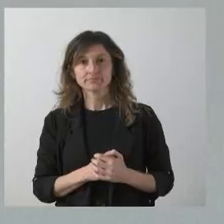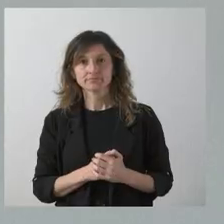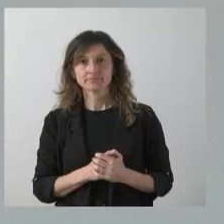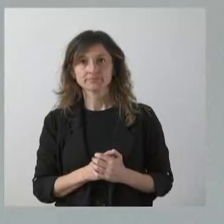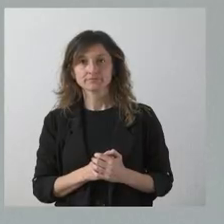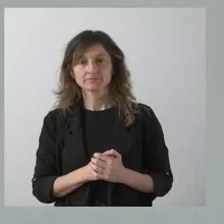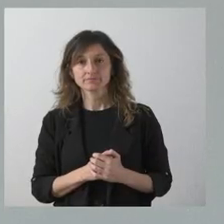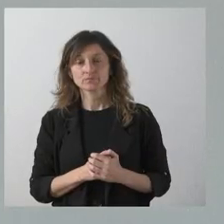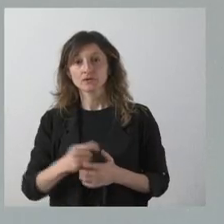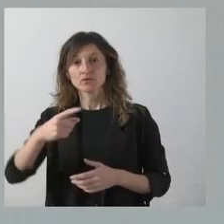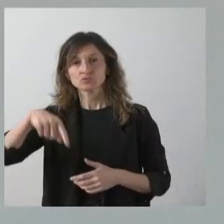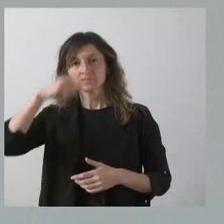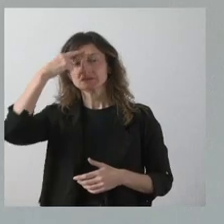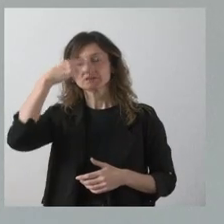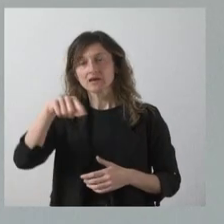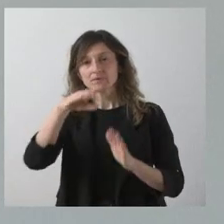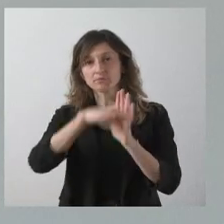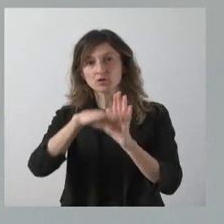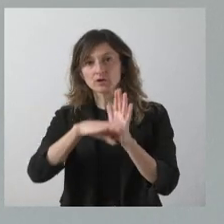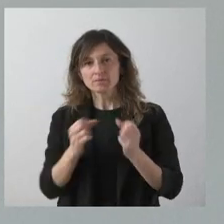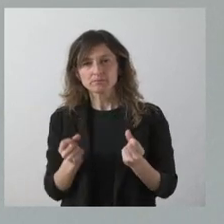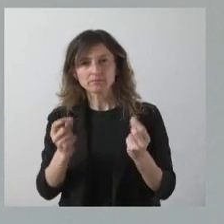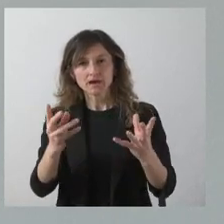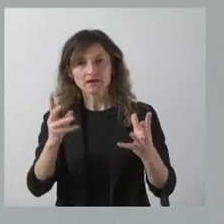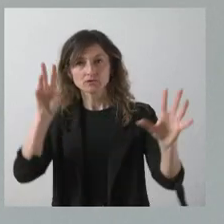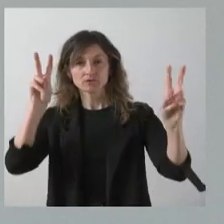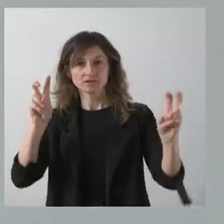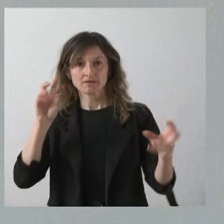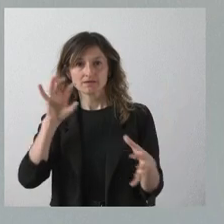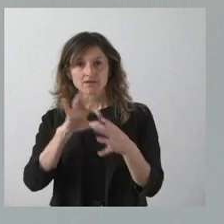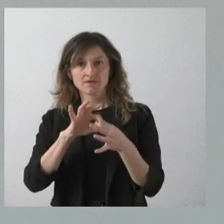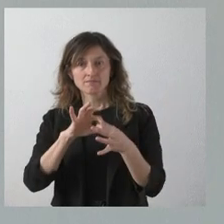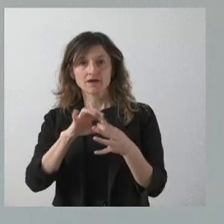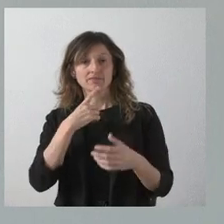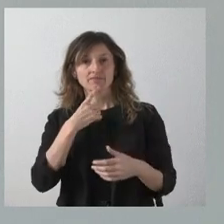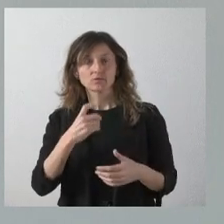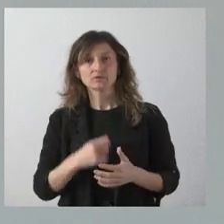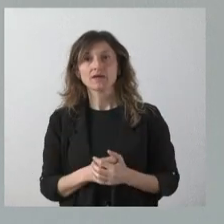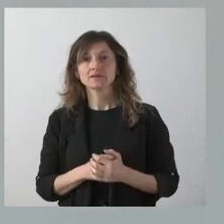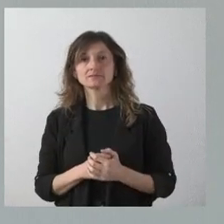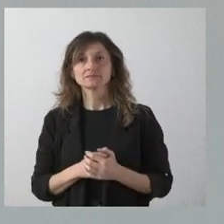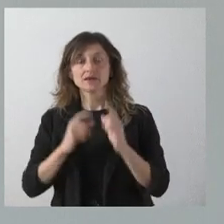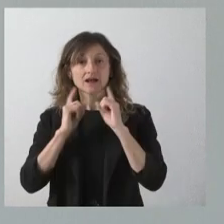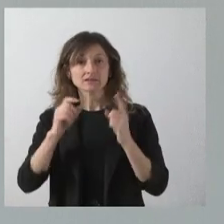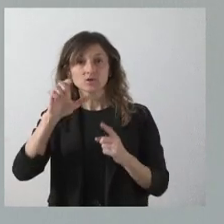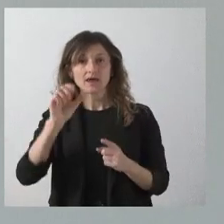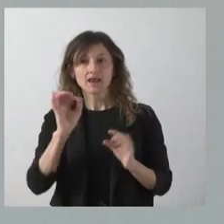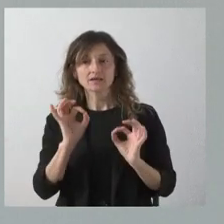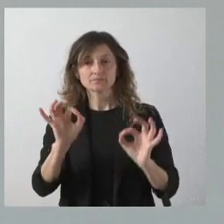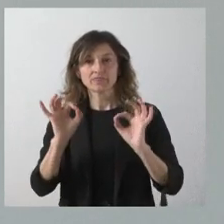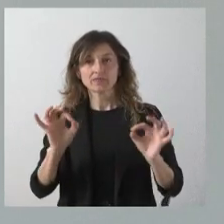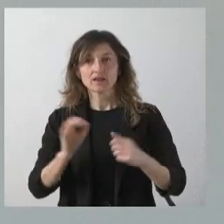Saben ustedes que hay varios programas en marcha en relación con este tipo de dificultades y, en el caso del ELA muy especialmente,